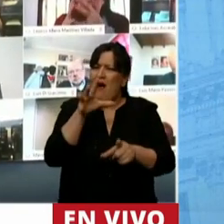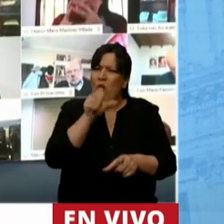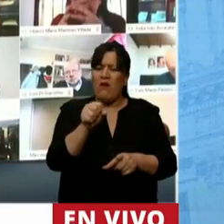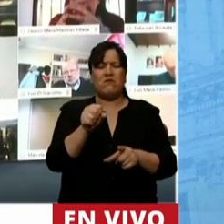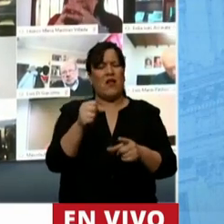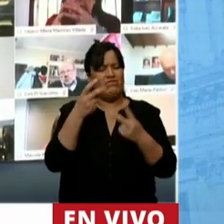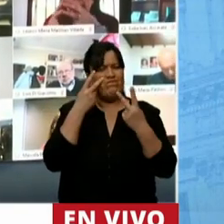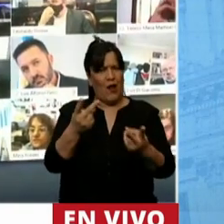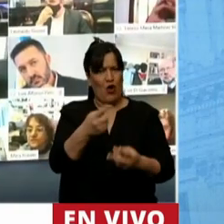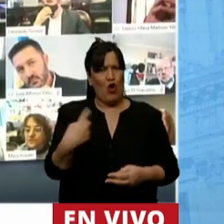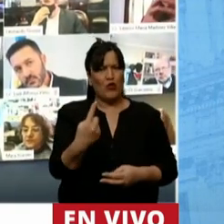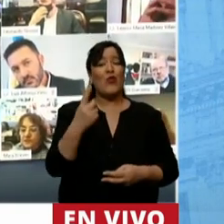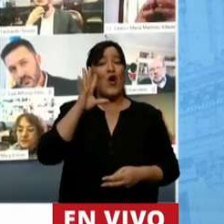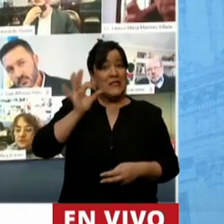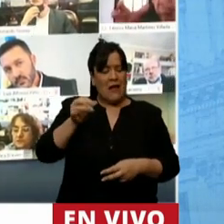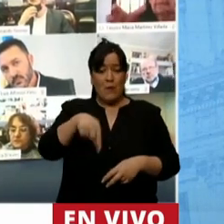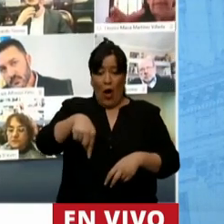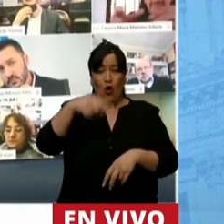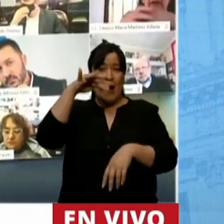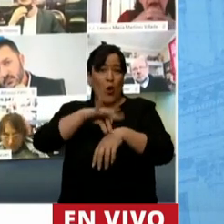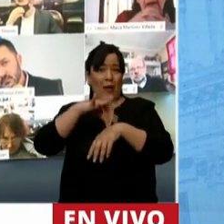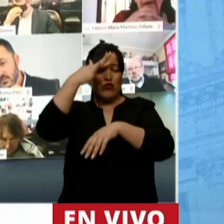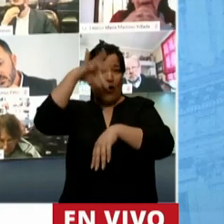sabemos que después de la enfermedad viene la recuperación